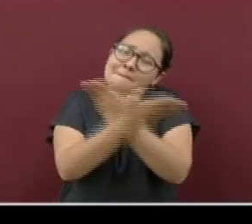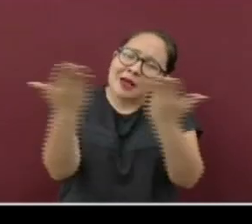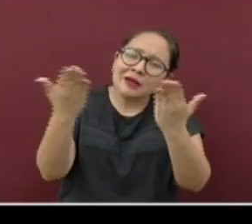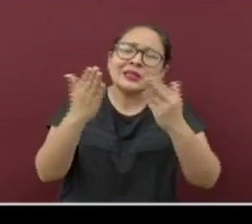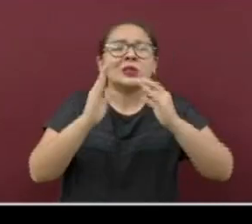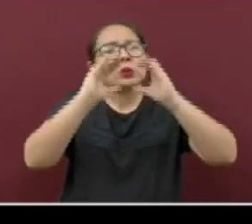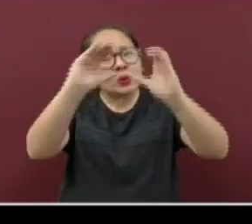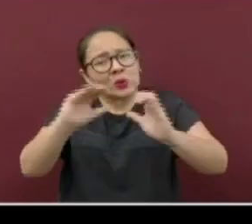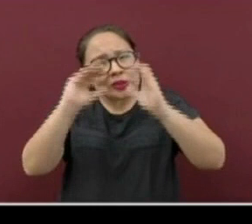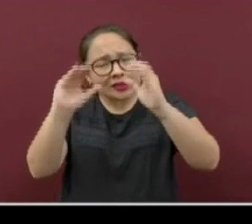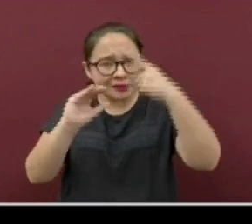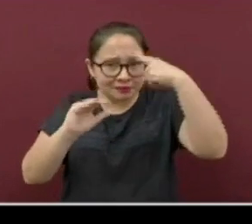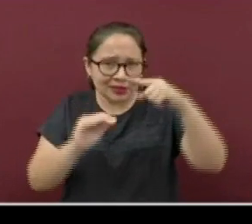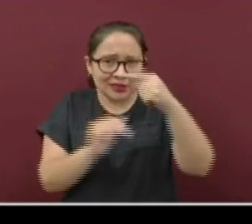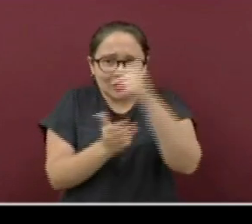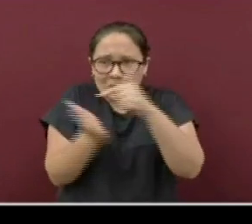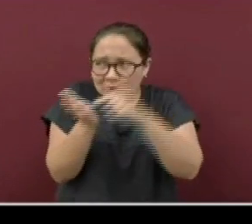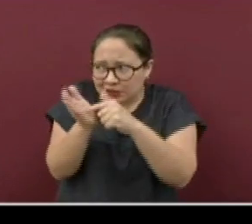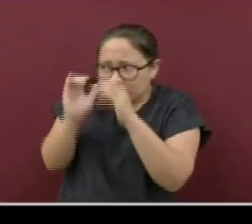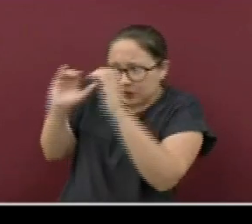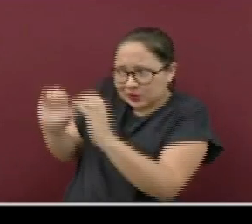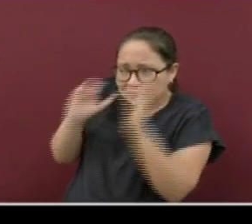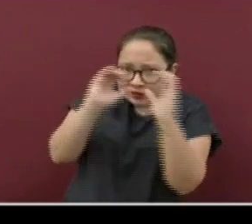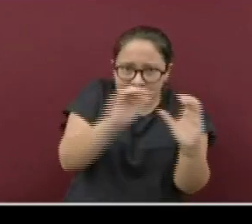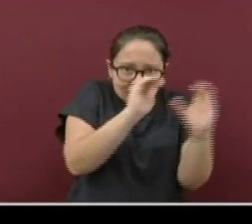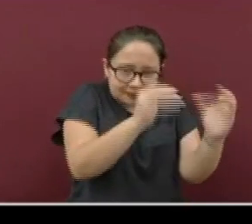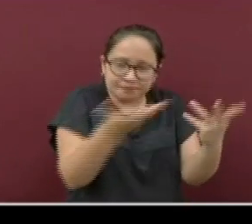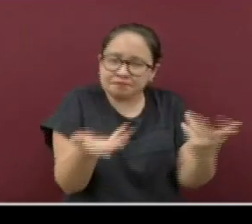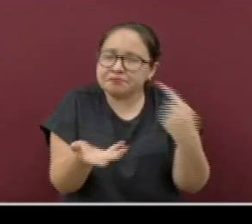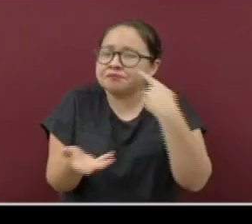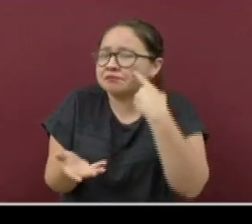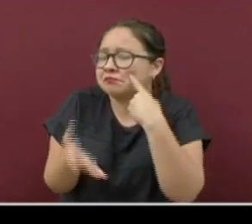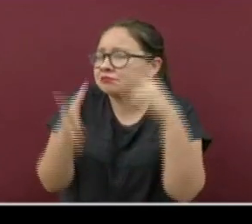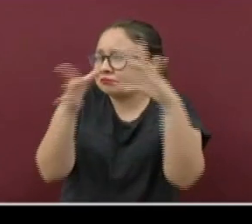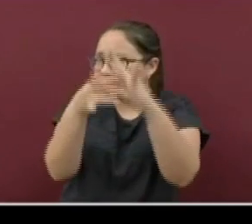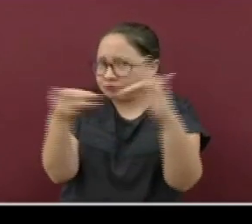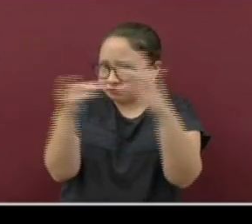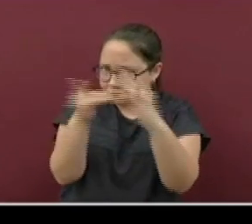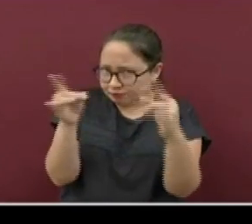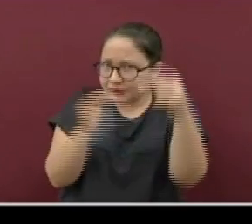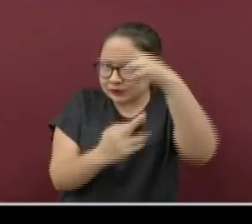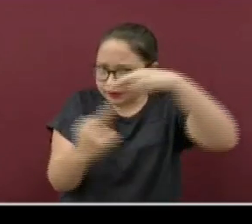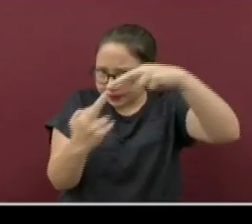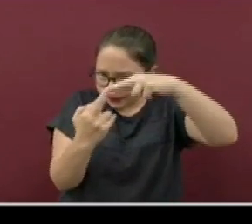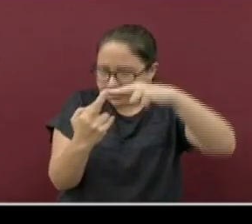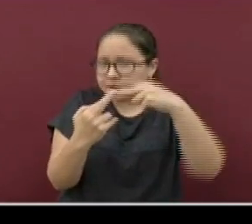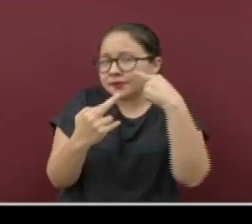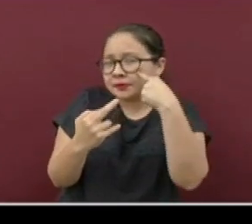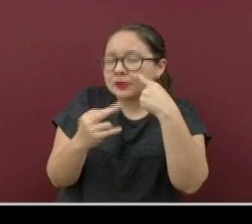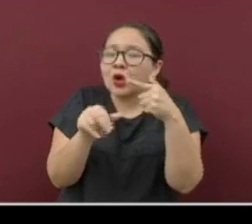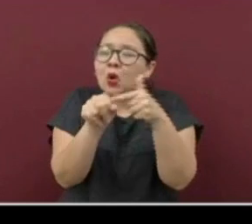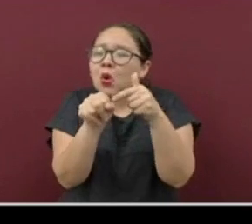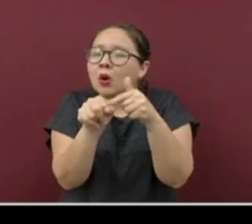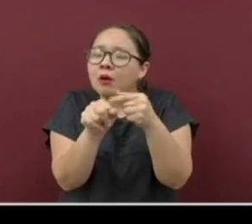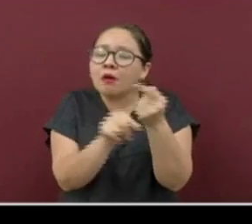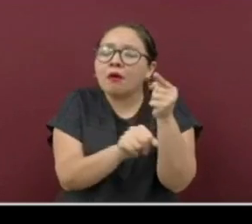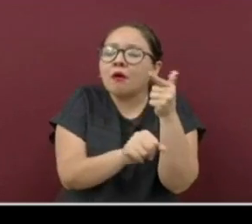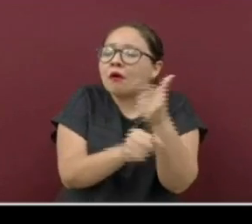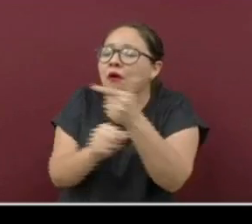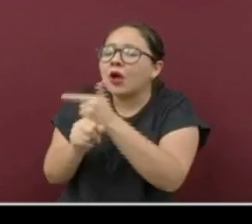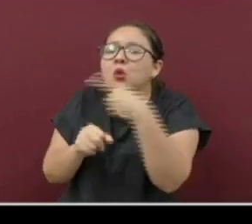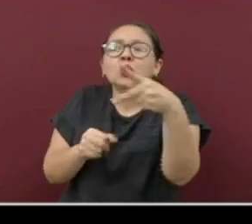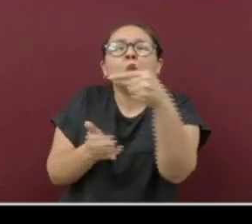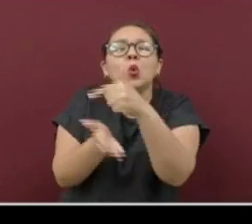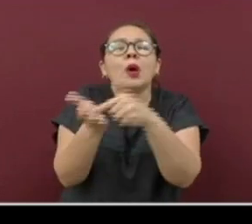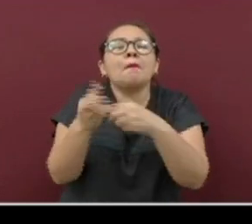aumento en otros municipios. Pero veamos con detenimiento cada región y observe el color en el que se encuentra su